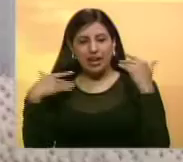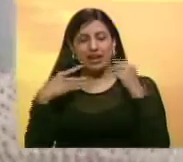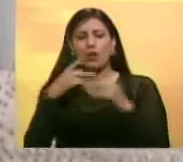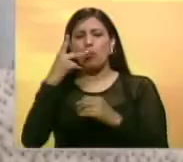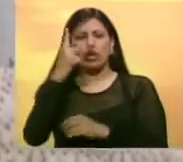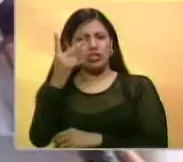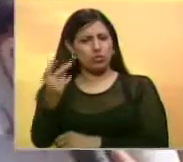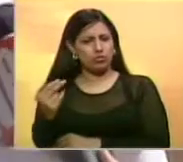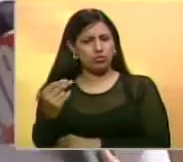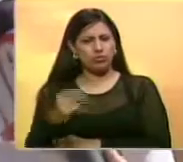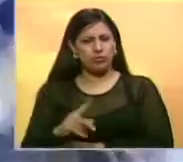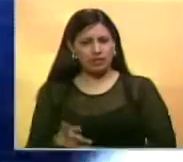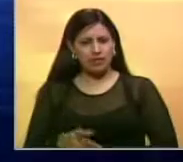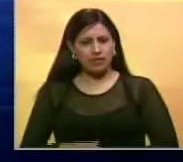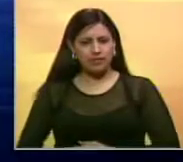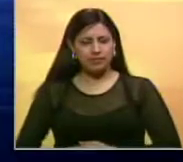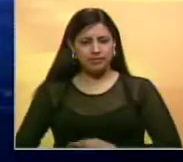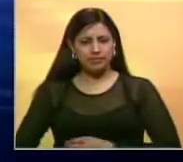ser politizado